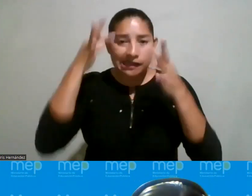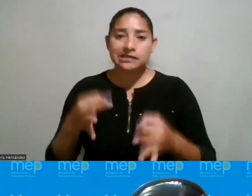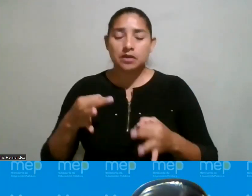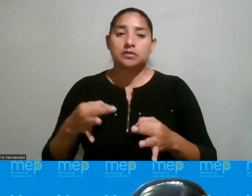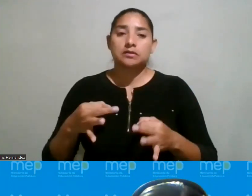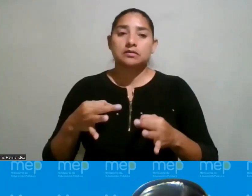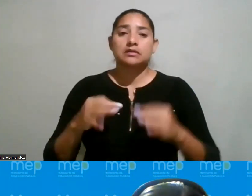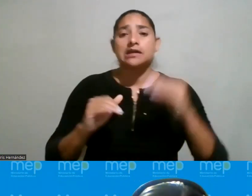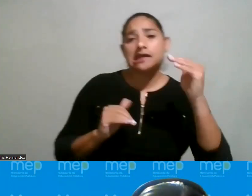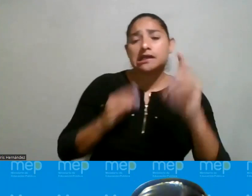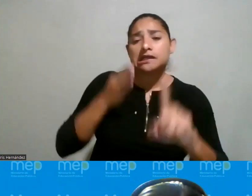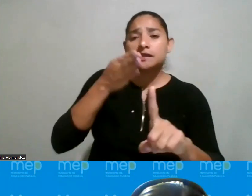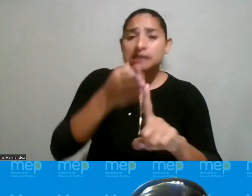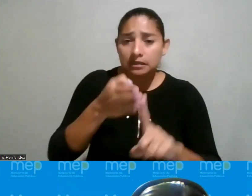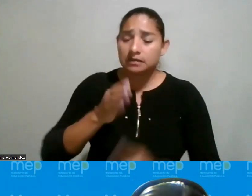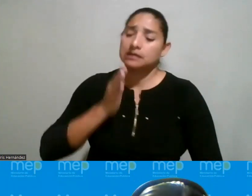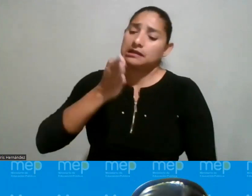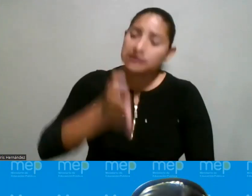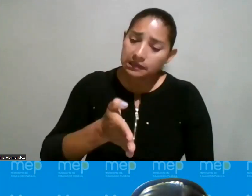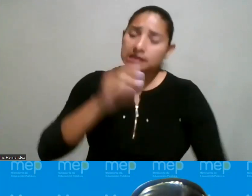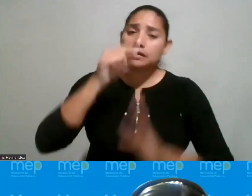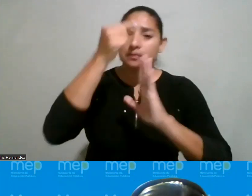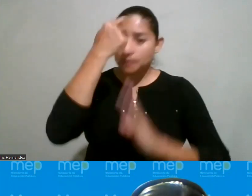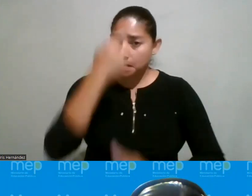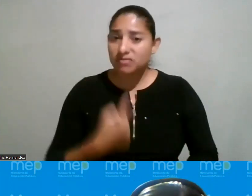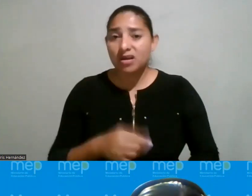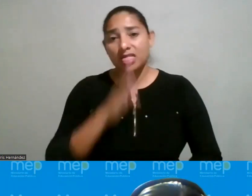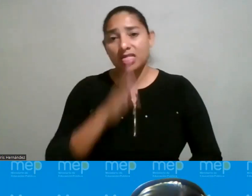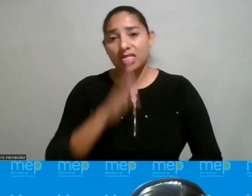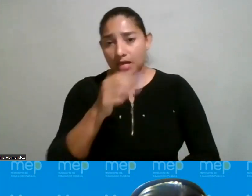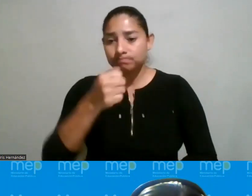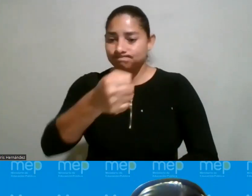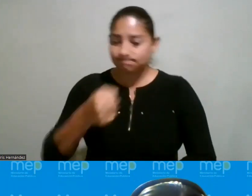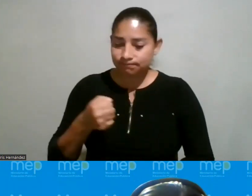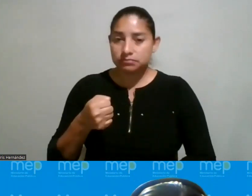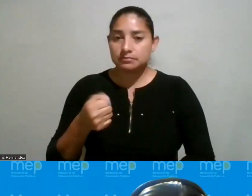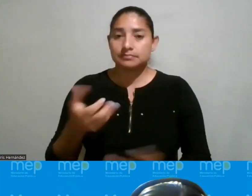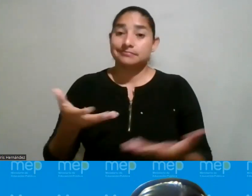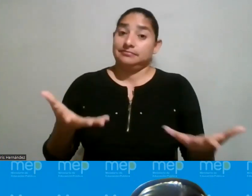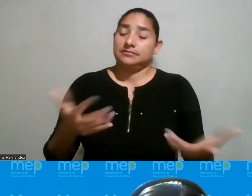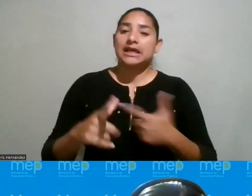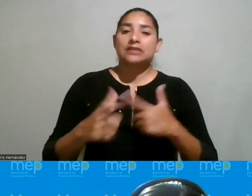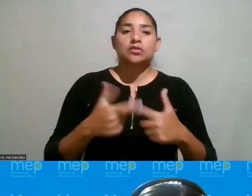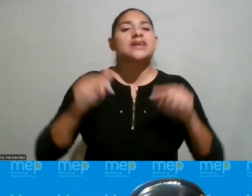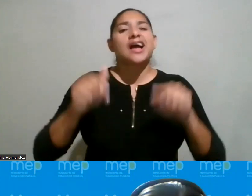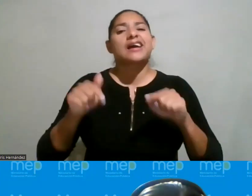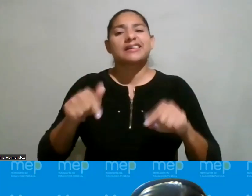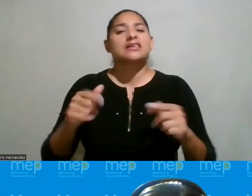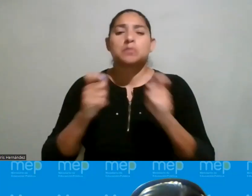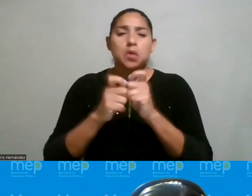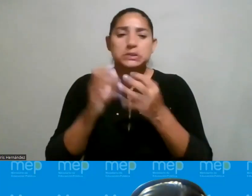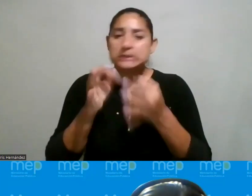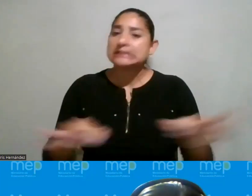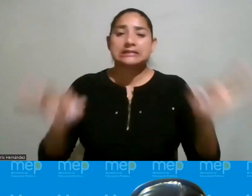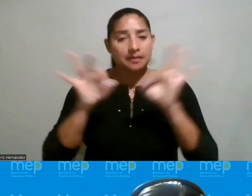destinadas a seguir ese modelo que se les imponía entonces aquí por eso precisamente